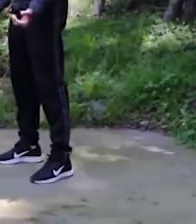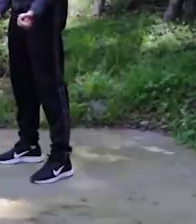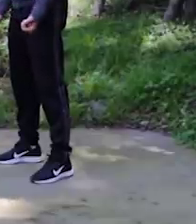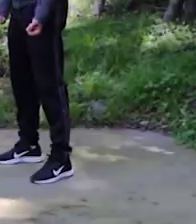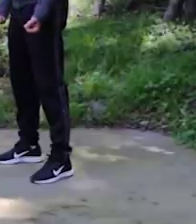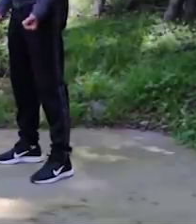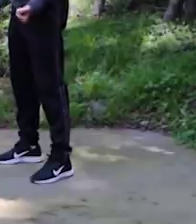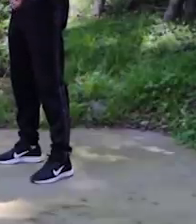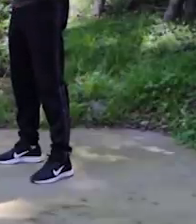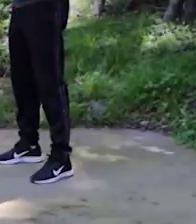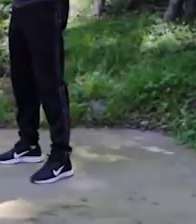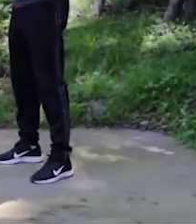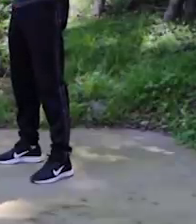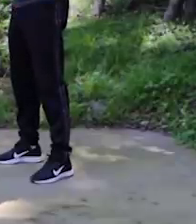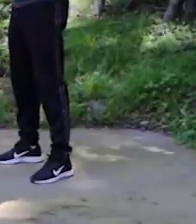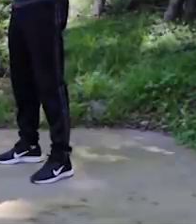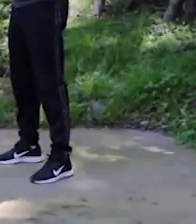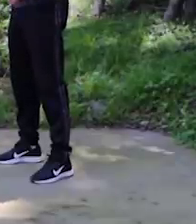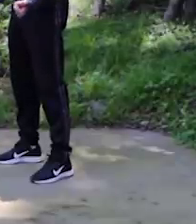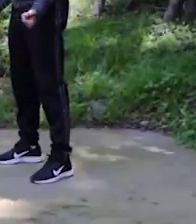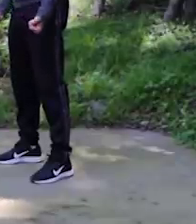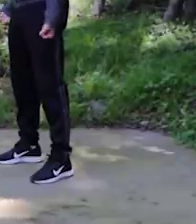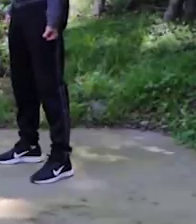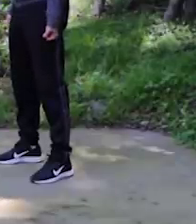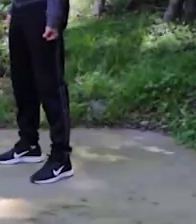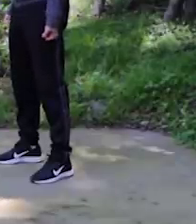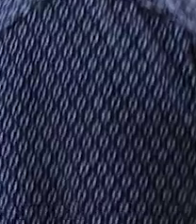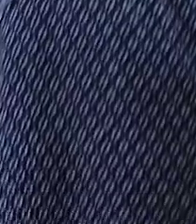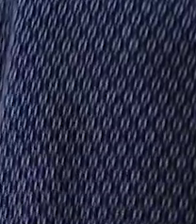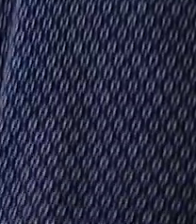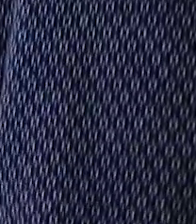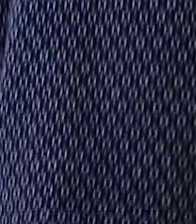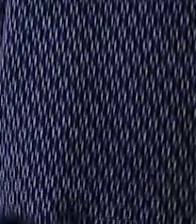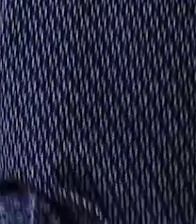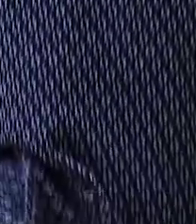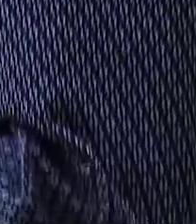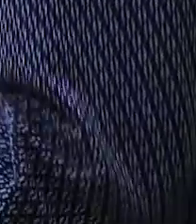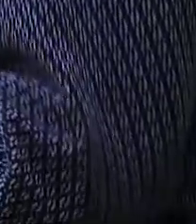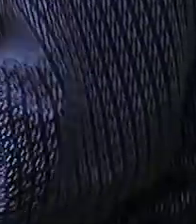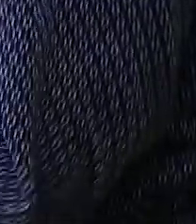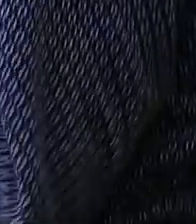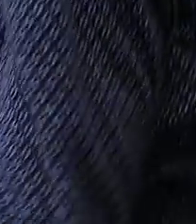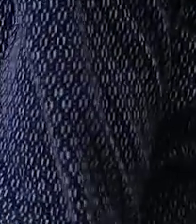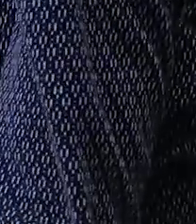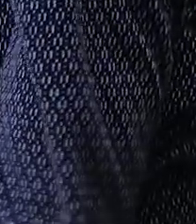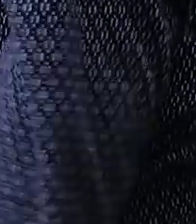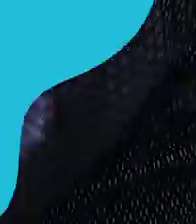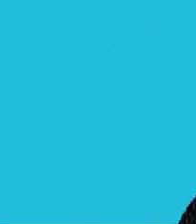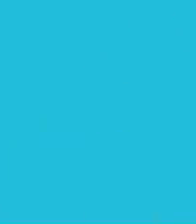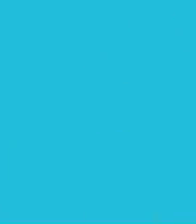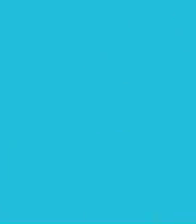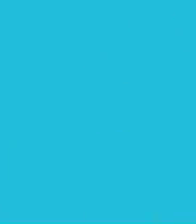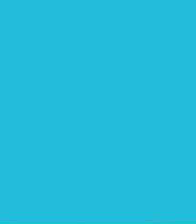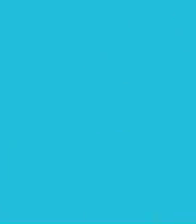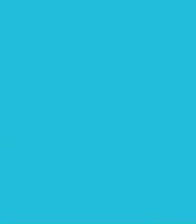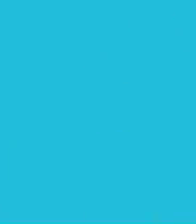nuestro cuerpo. Y vamos a hacer la flexión a 90 grados. Bajamos. Flexionamos. Exacto. Muy bien.